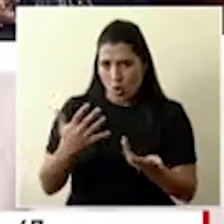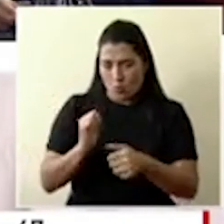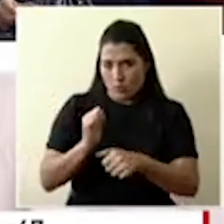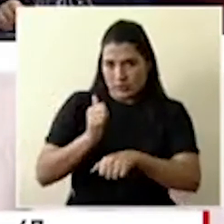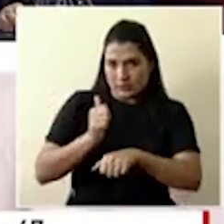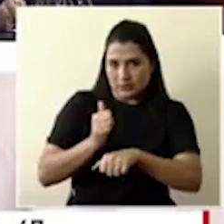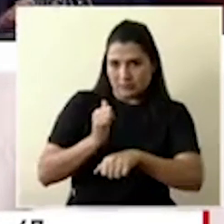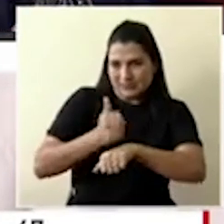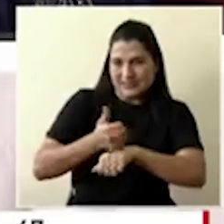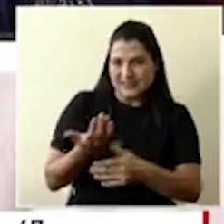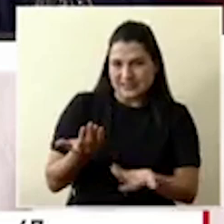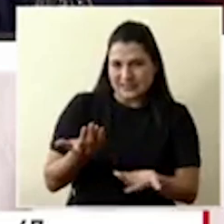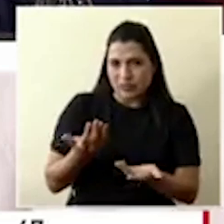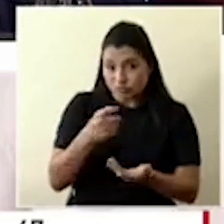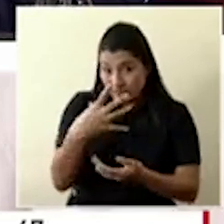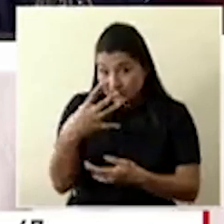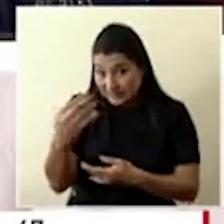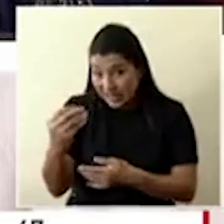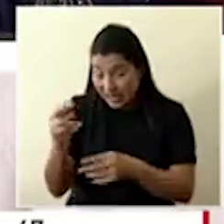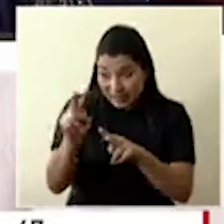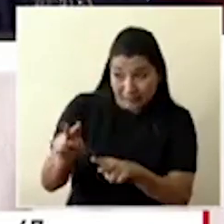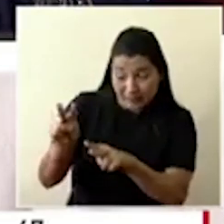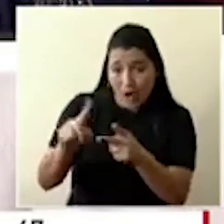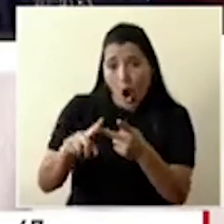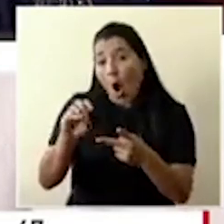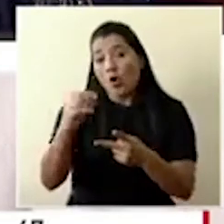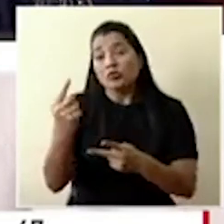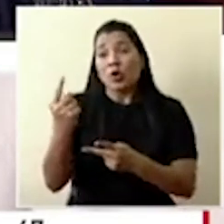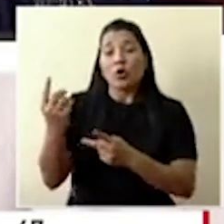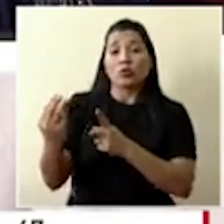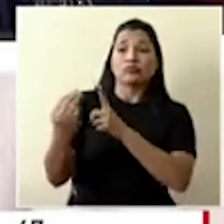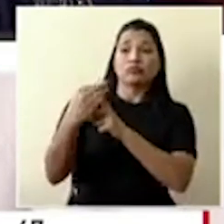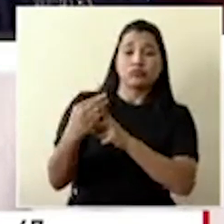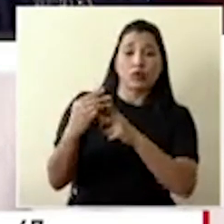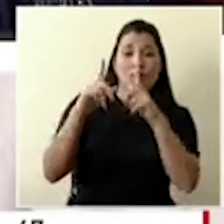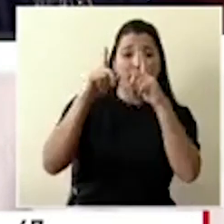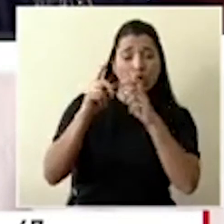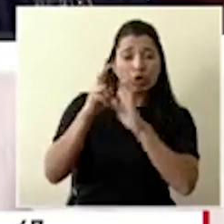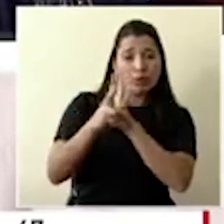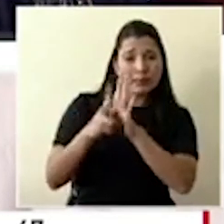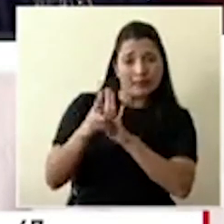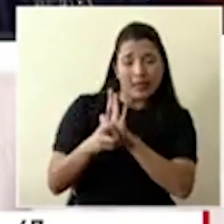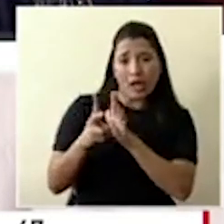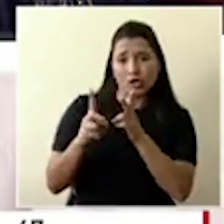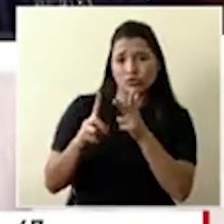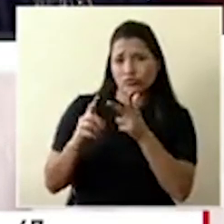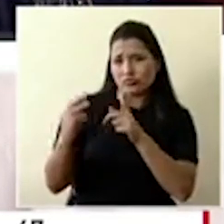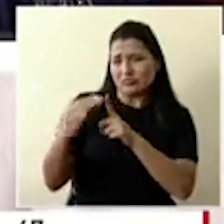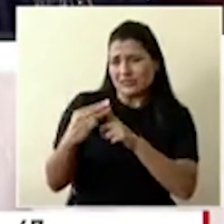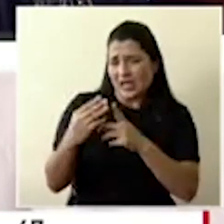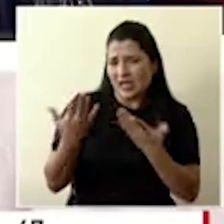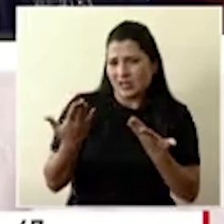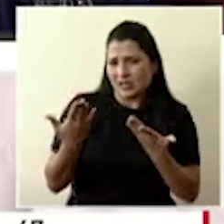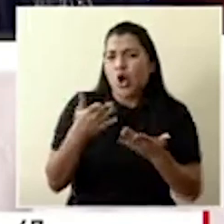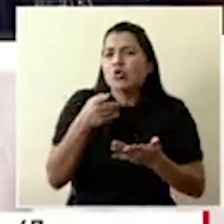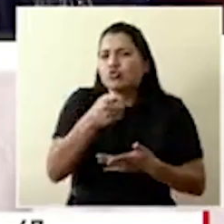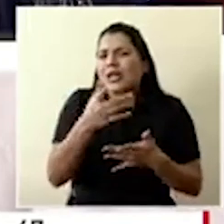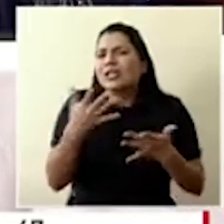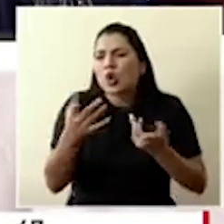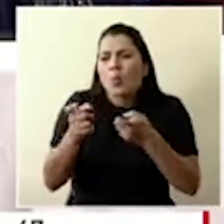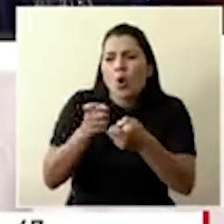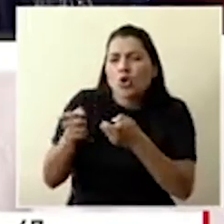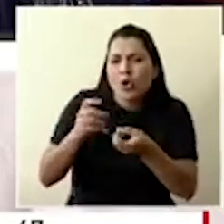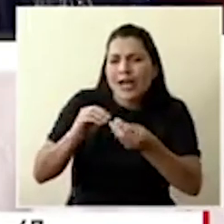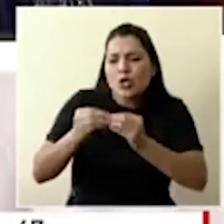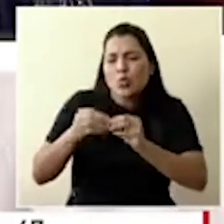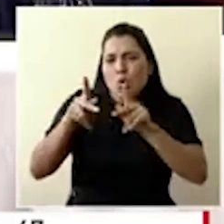percepciones, videos y fotos de redes sociales o reportes que les llegan por mensajes? Si está utilizando alguna herramienta, ¿cuál es? Si no, ¿por qué no